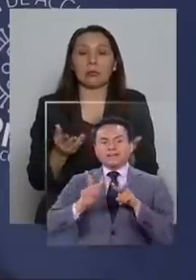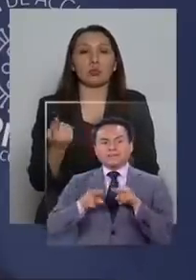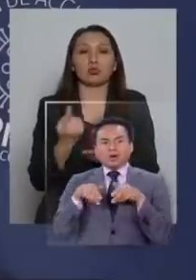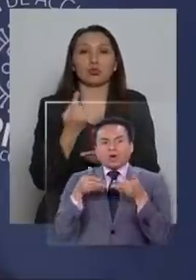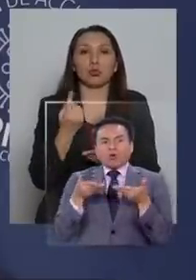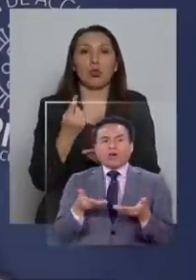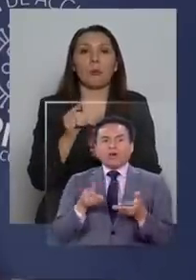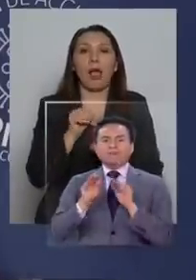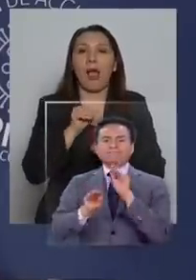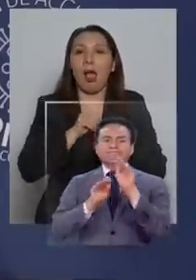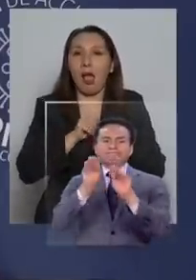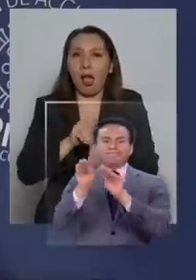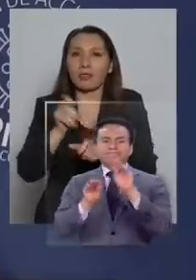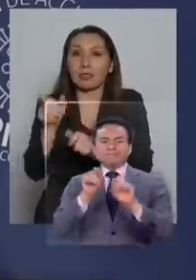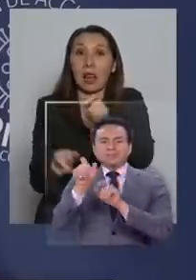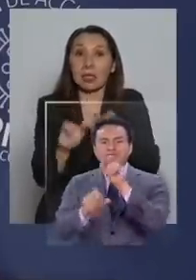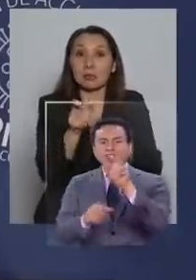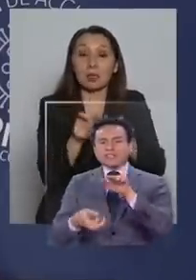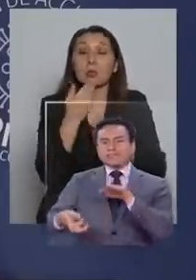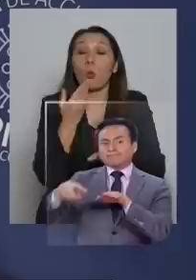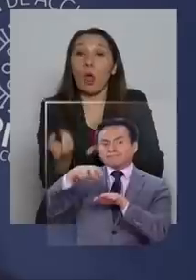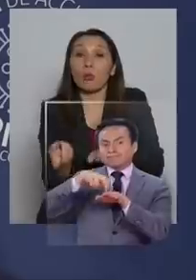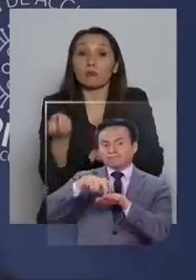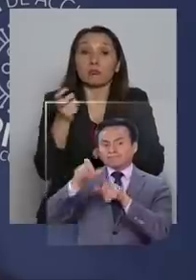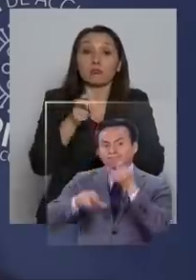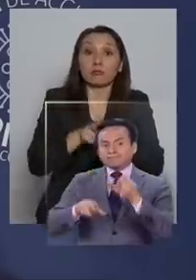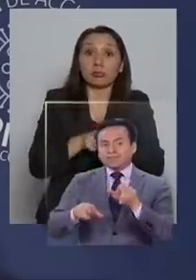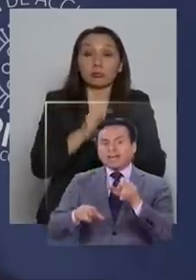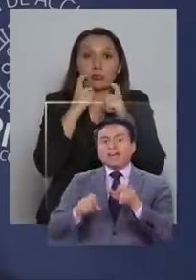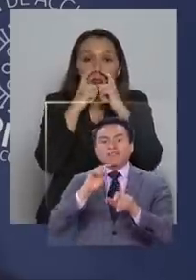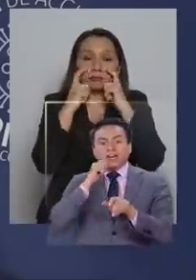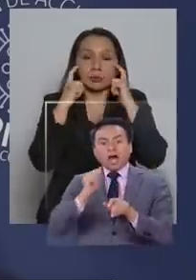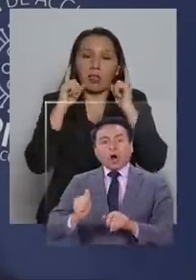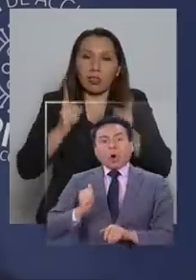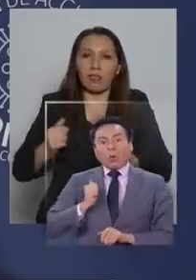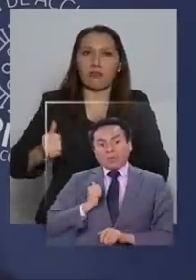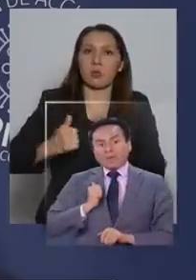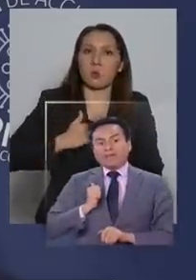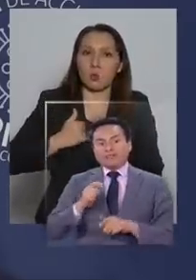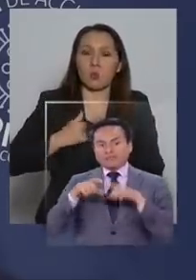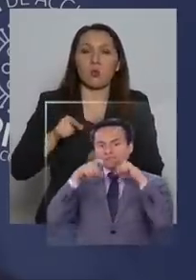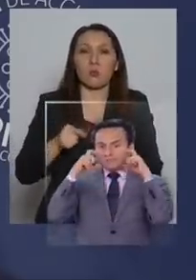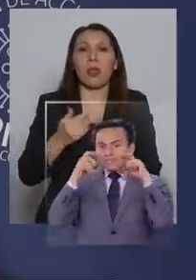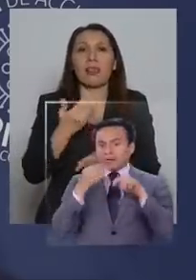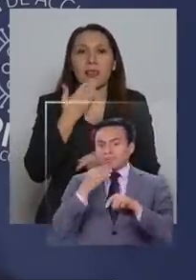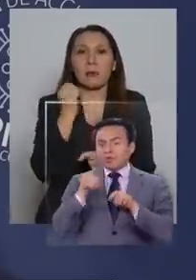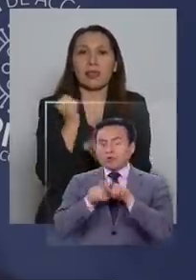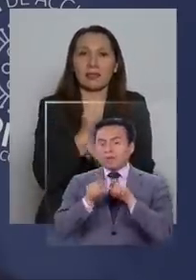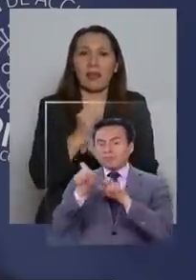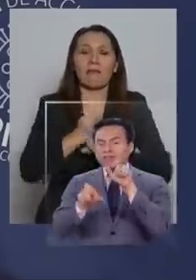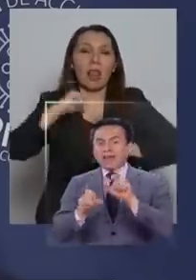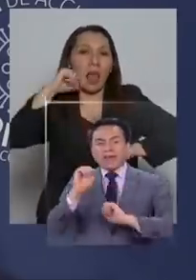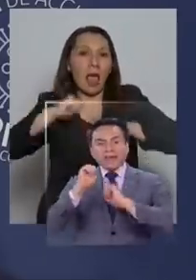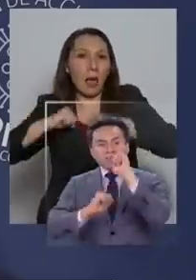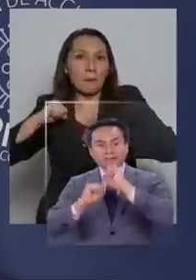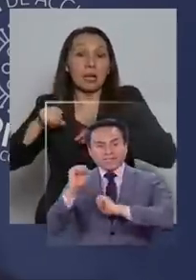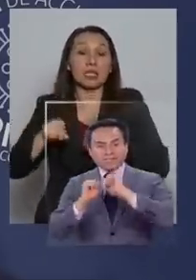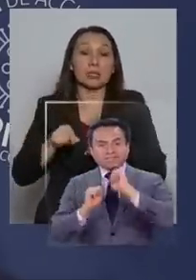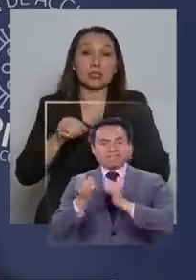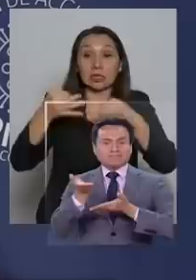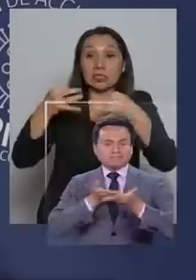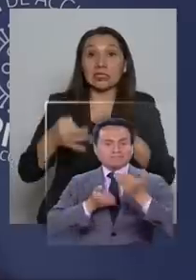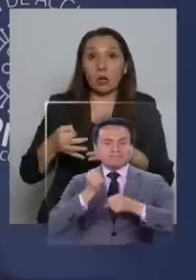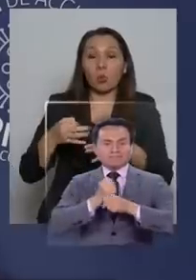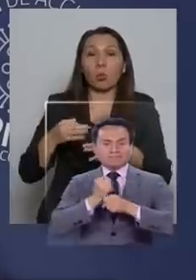recomendar a los usuarios su cumplimiento, por supuesto, y también trabajar con las empresas de manera que se